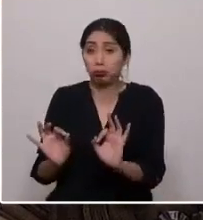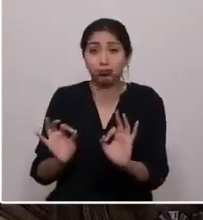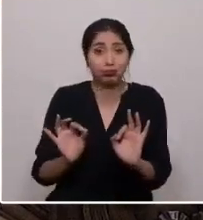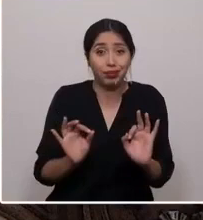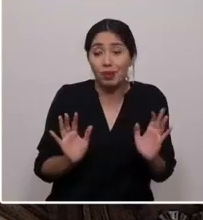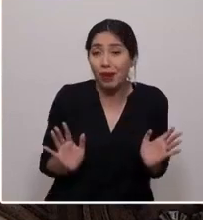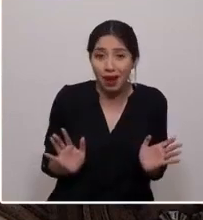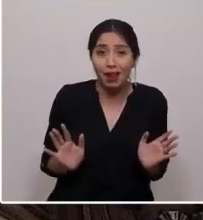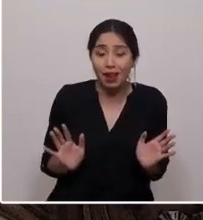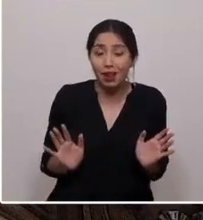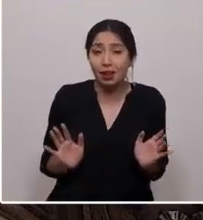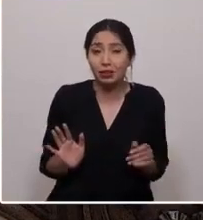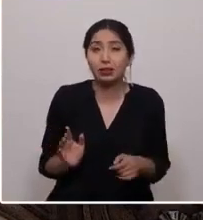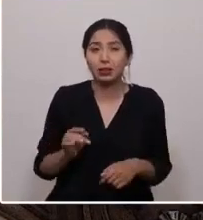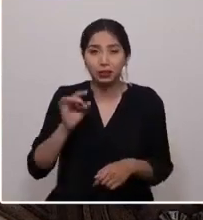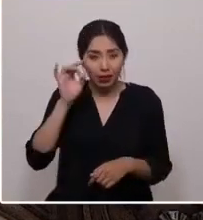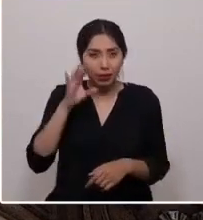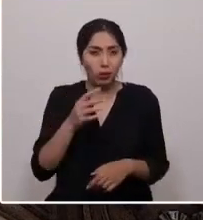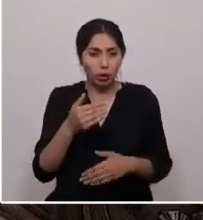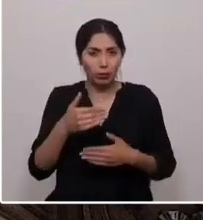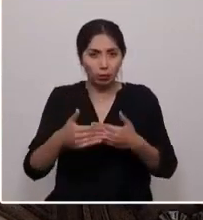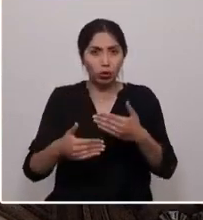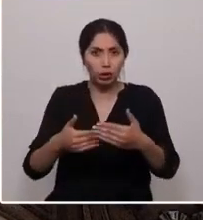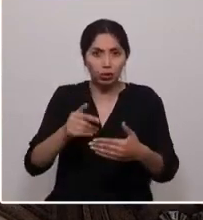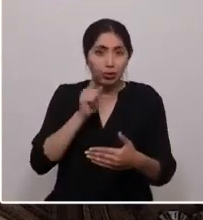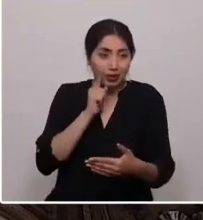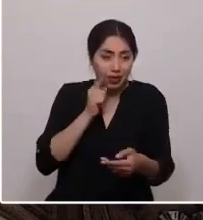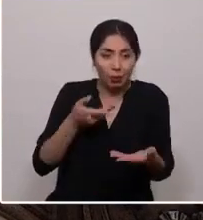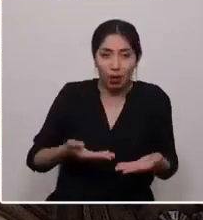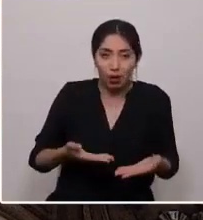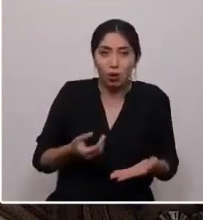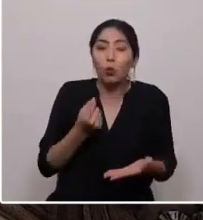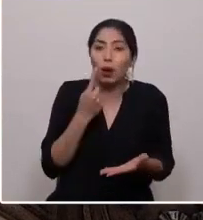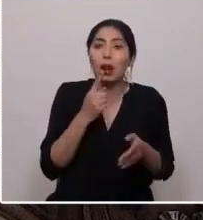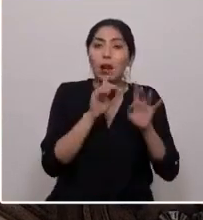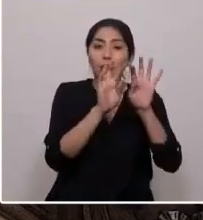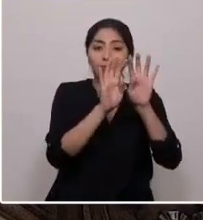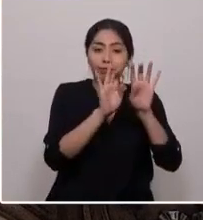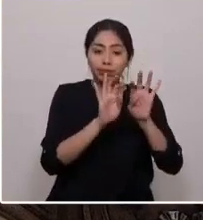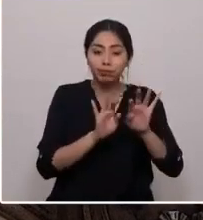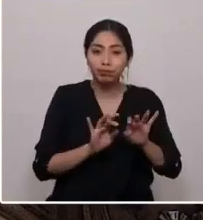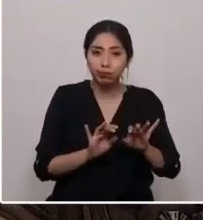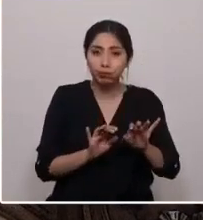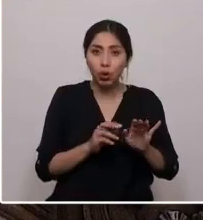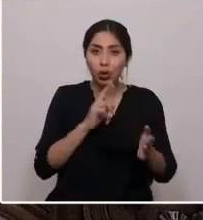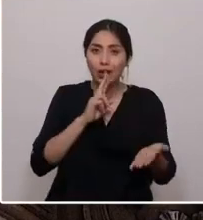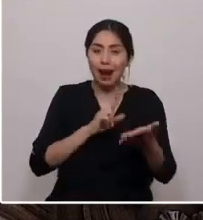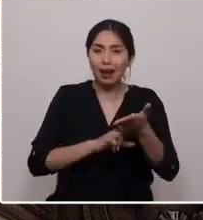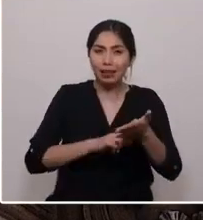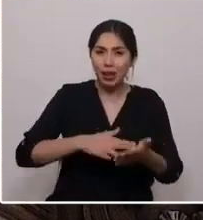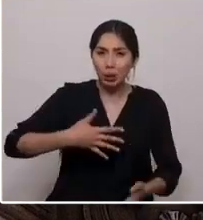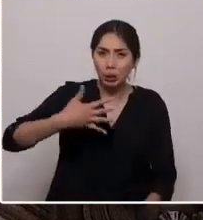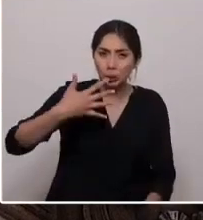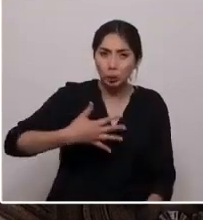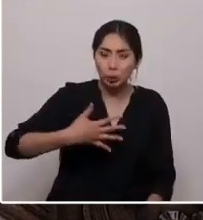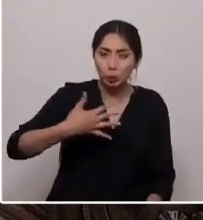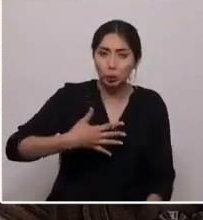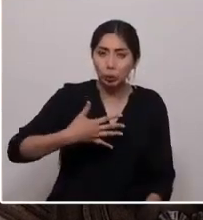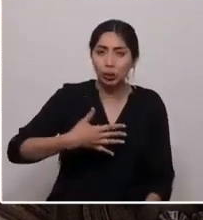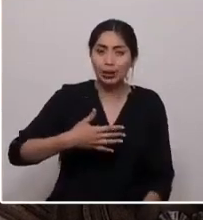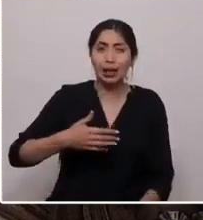real peso al proceso que llevamos adelante, que es la redacción de una carta fundamental, que permanezca en el tiempo,